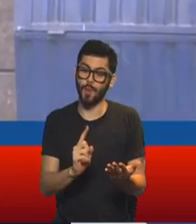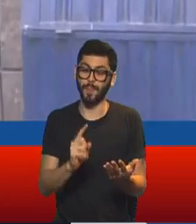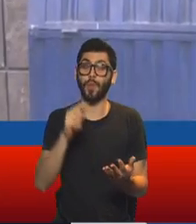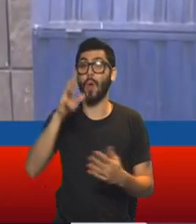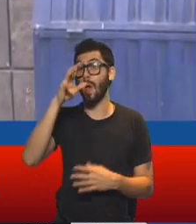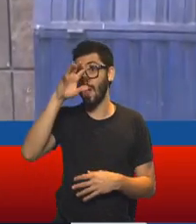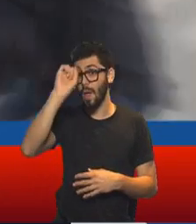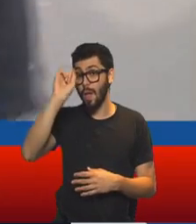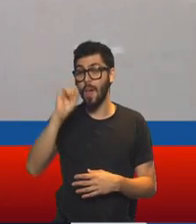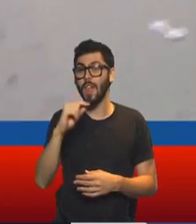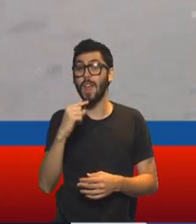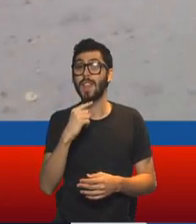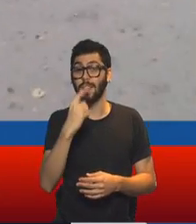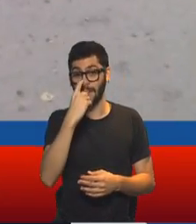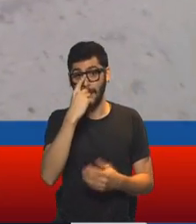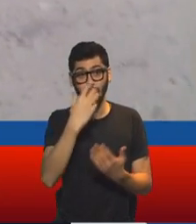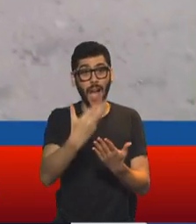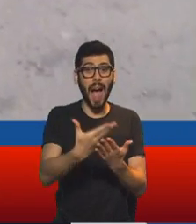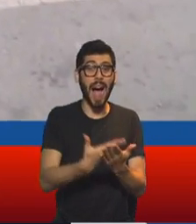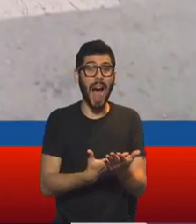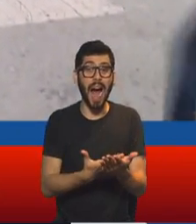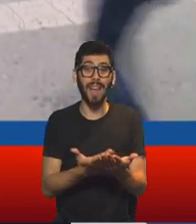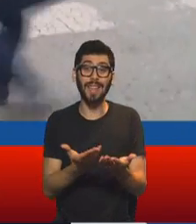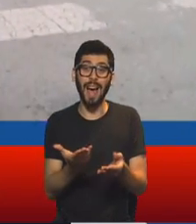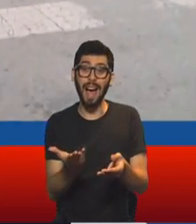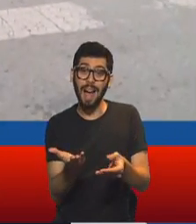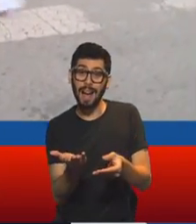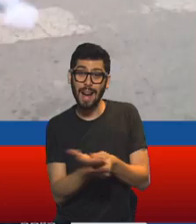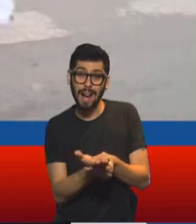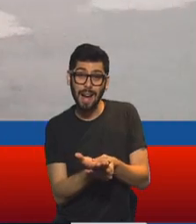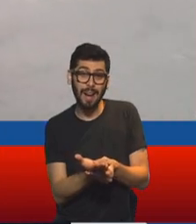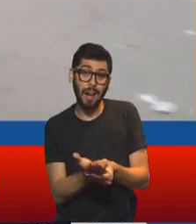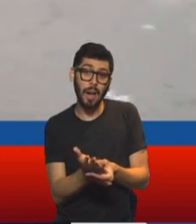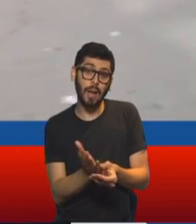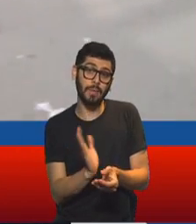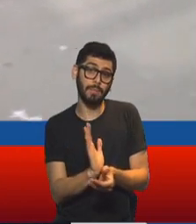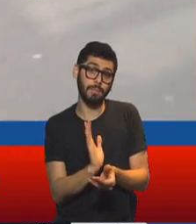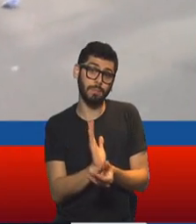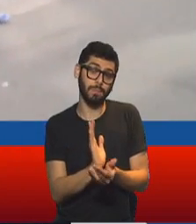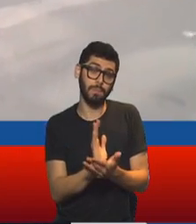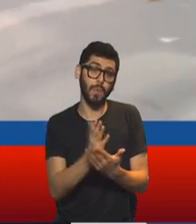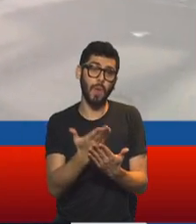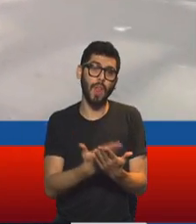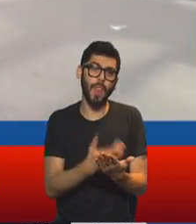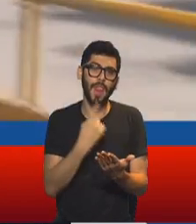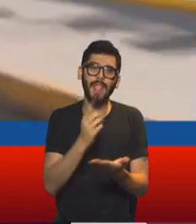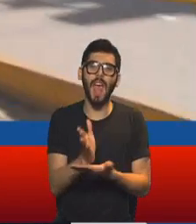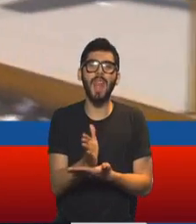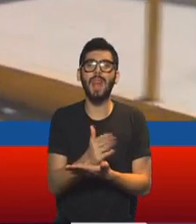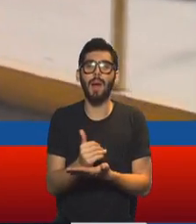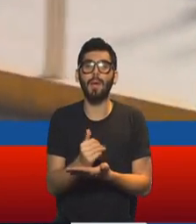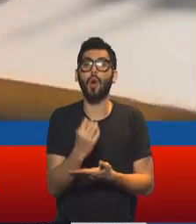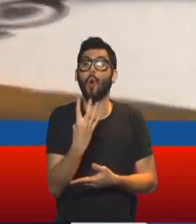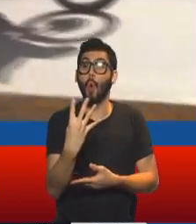está también sellada la carta que demuestra que está, en la información figura el departamento cuarto de